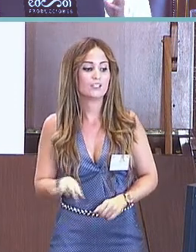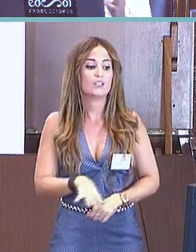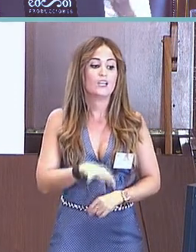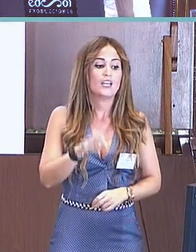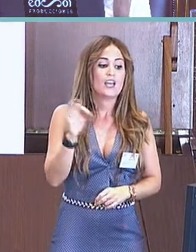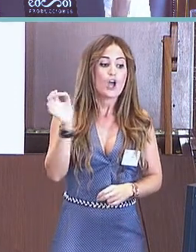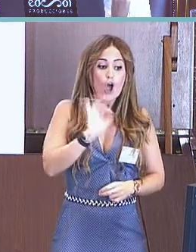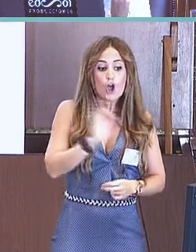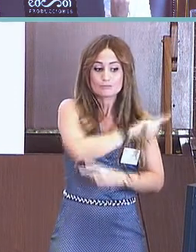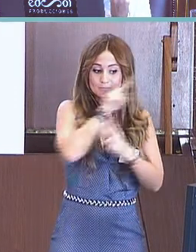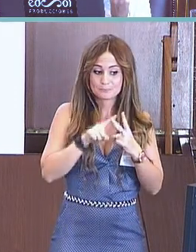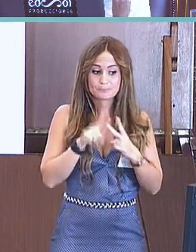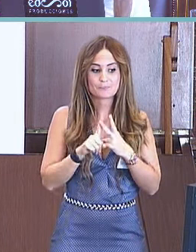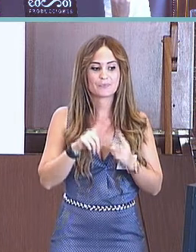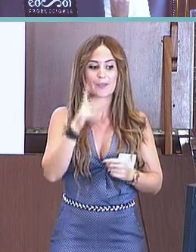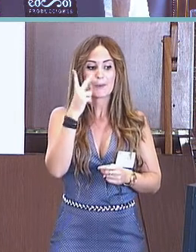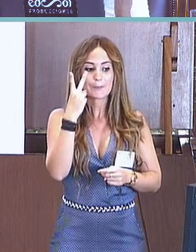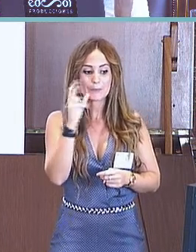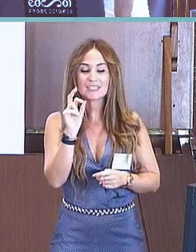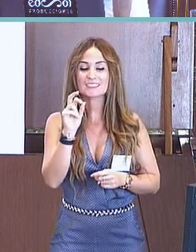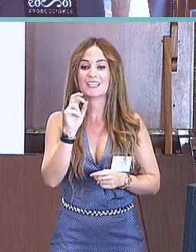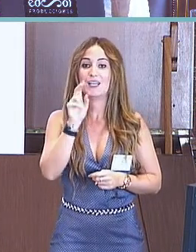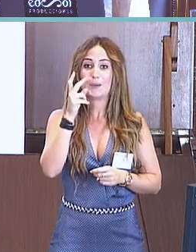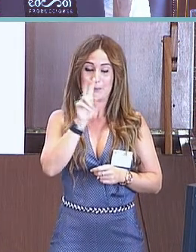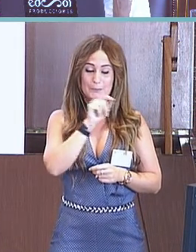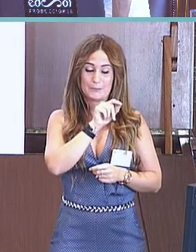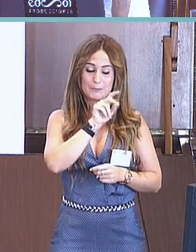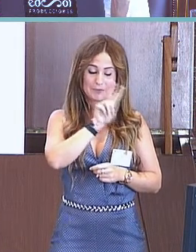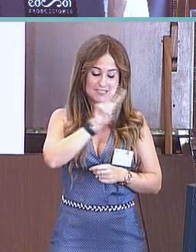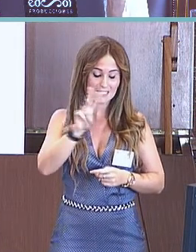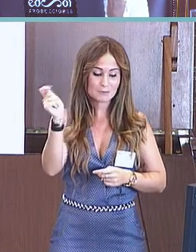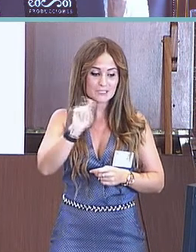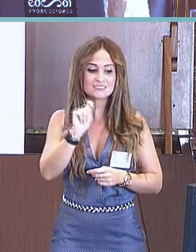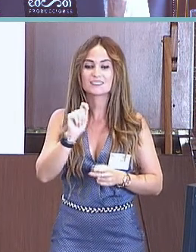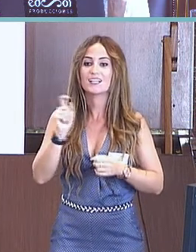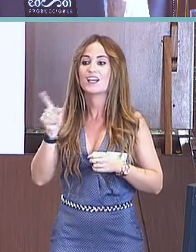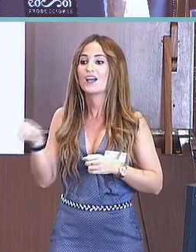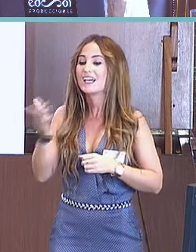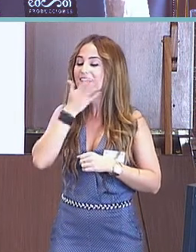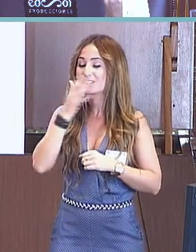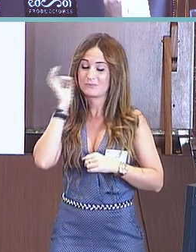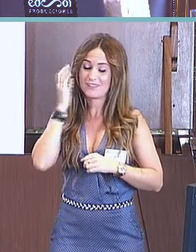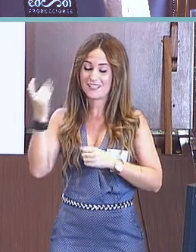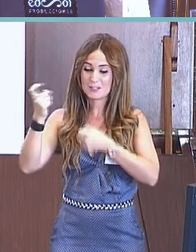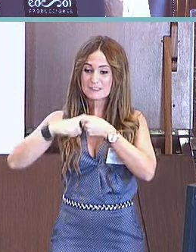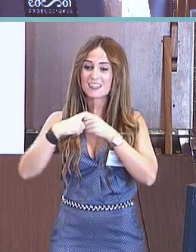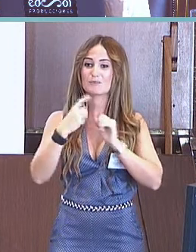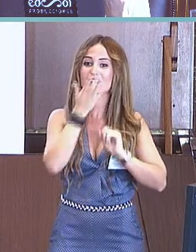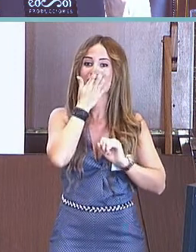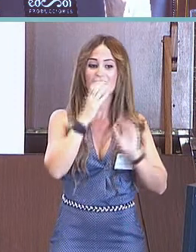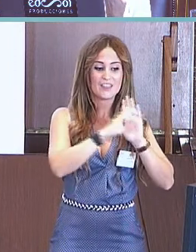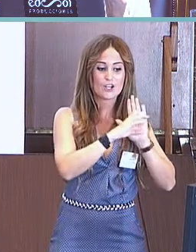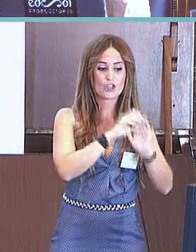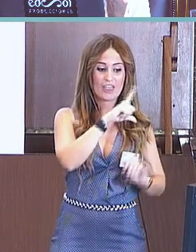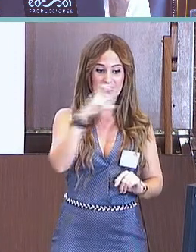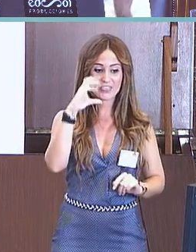meses tenemos solo a cuatro niños, y cuatro niños que son muy buenos, tienen muy buen desarrollo en lengua de signo, tienen un vocabulario